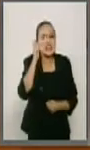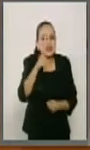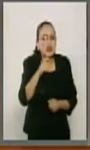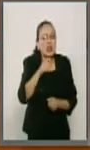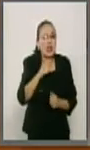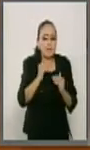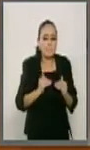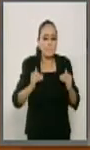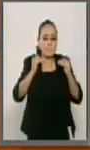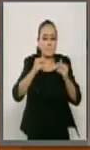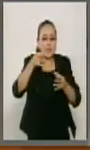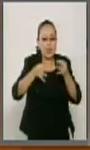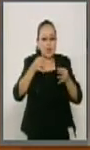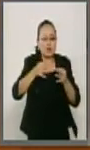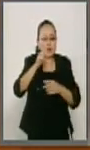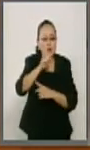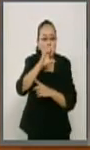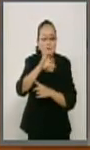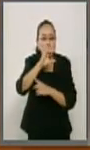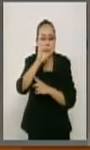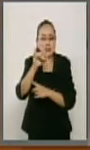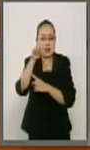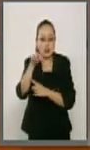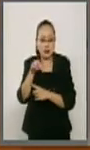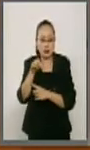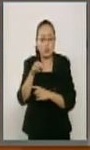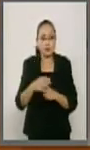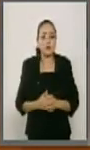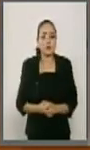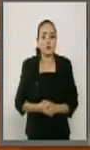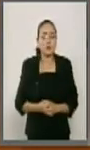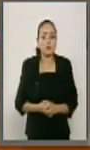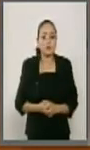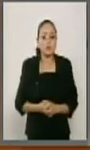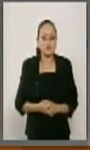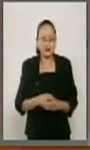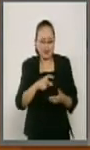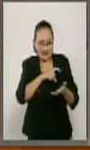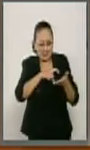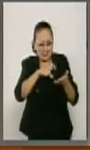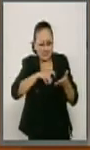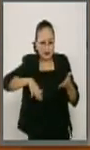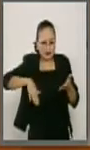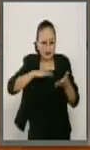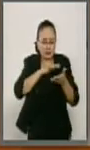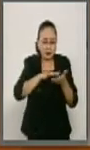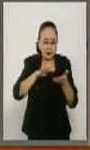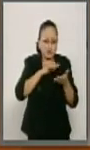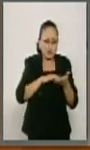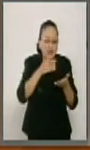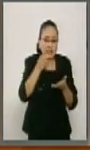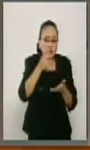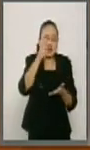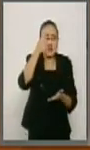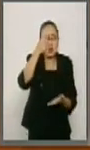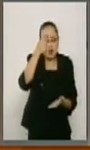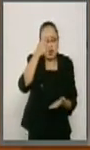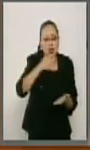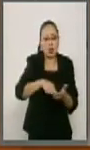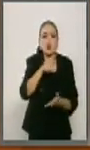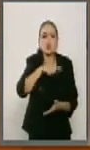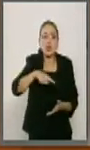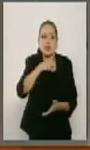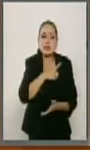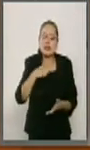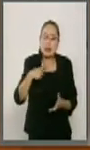Justicia de la Nación. Sus palabras me parecen muy claras y deberían escucharlas. Pero